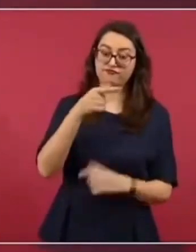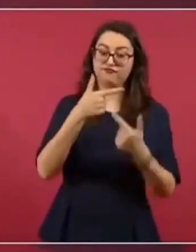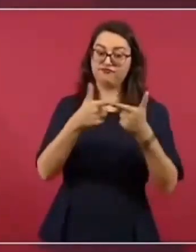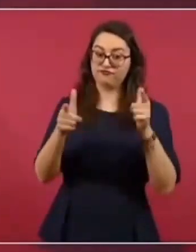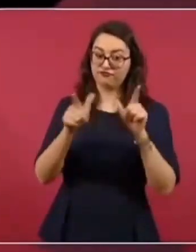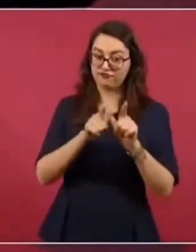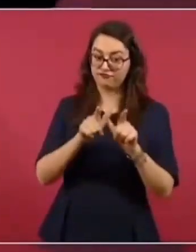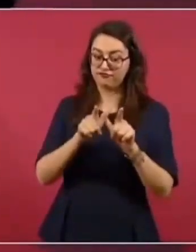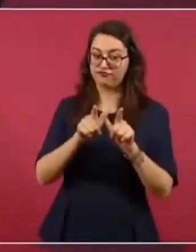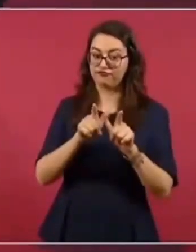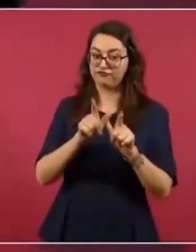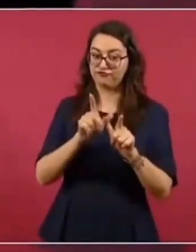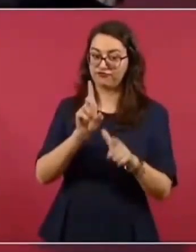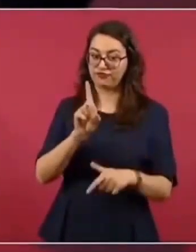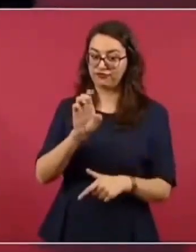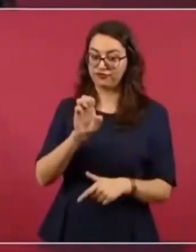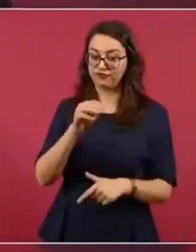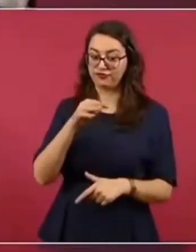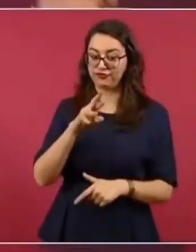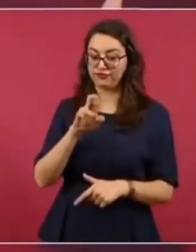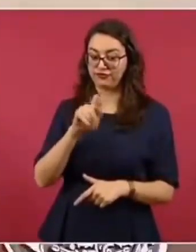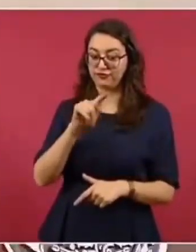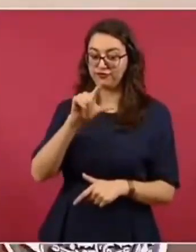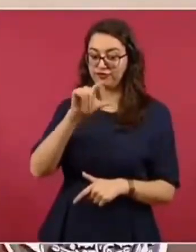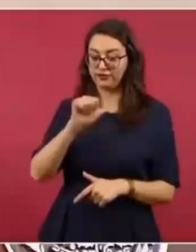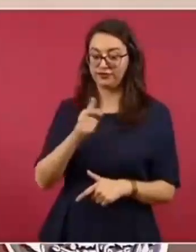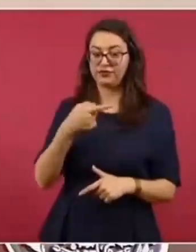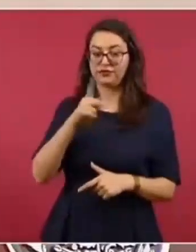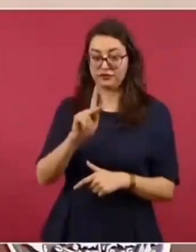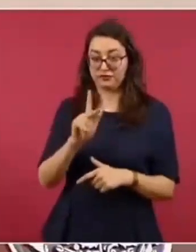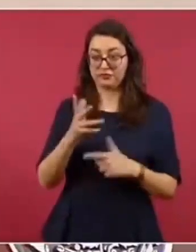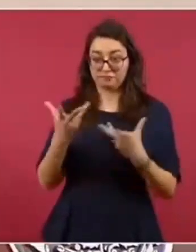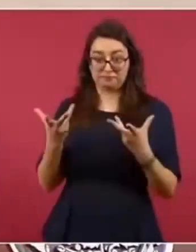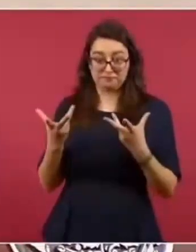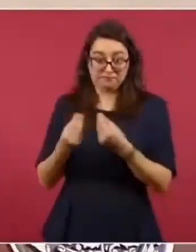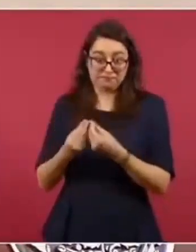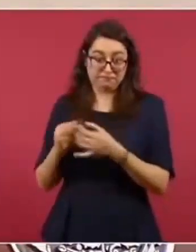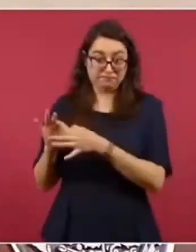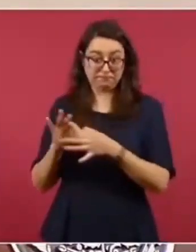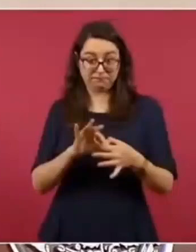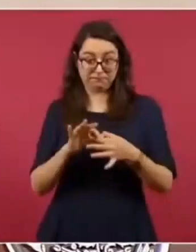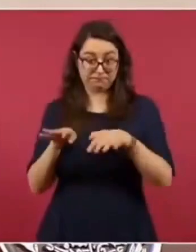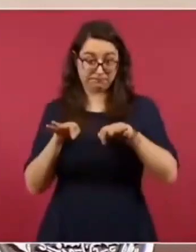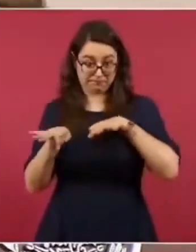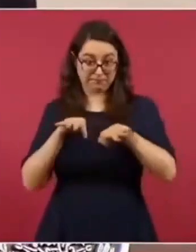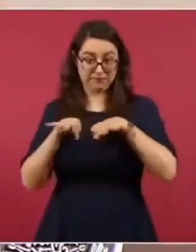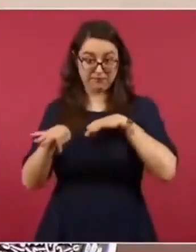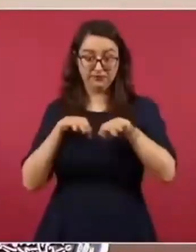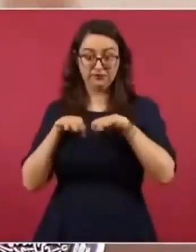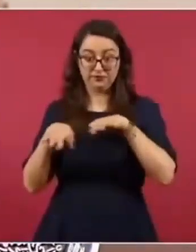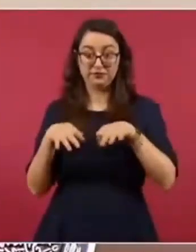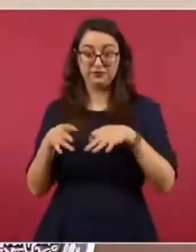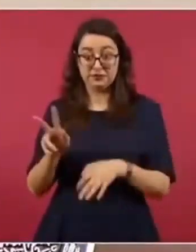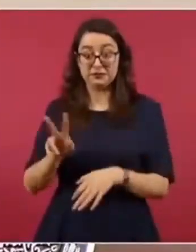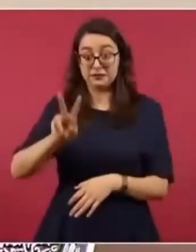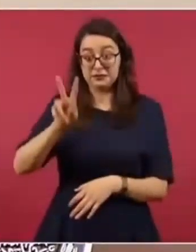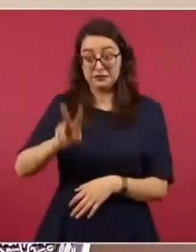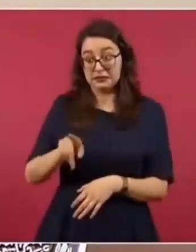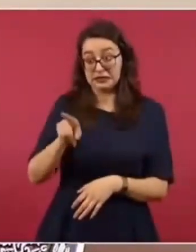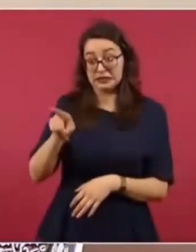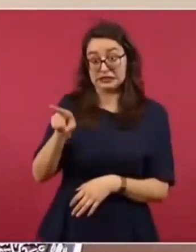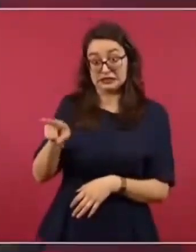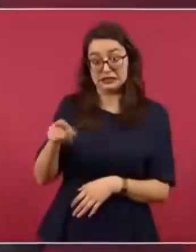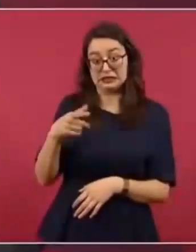pero pues lleva muy buenas relaciones. Además, es un senador muy influyente, muy poderoso.